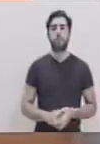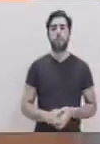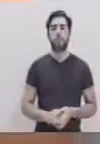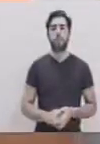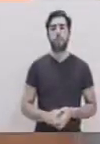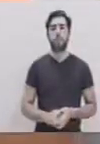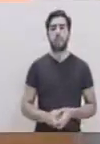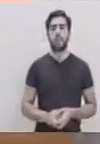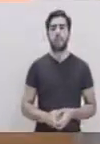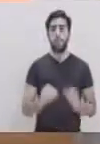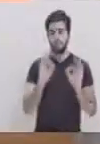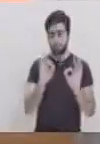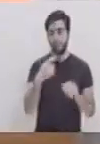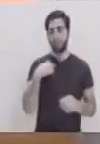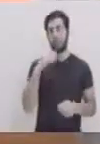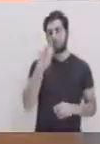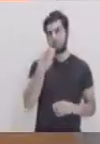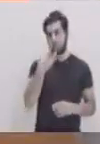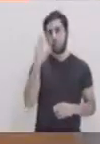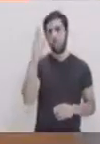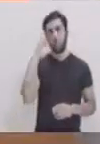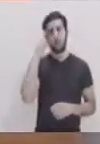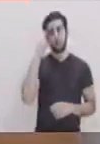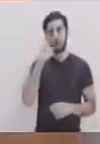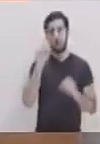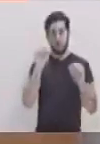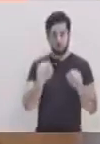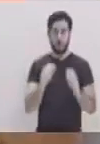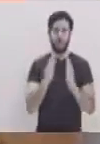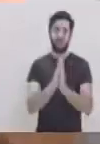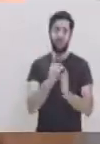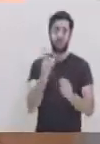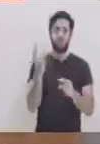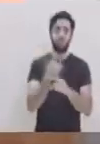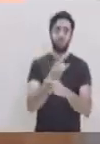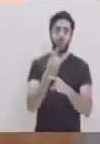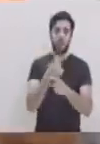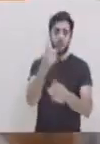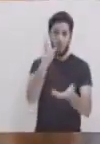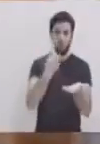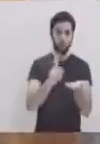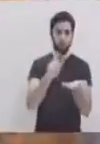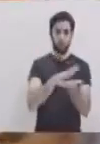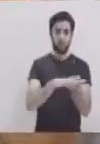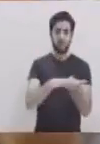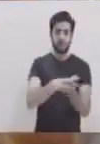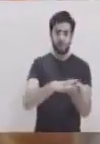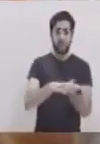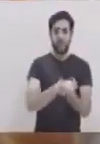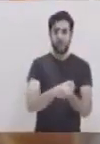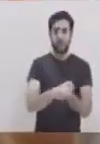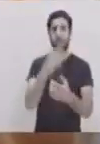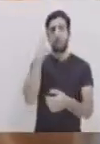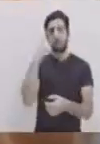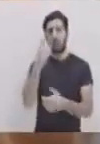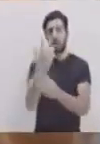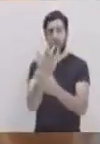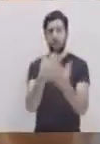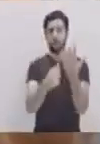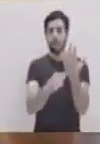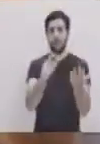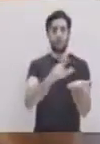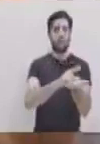cualquiera de ellos por lo tanto vuelvo a recomendarte utiliza gel